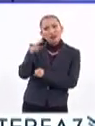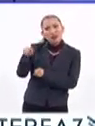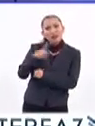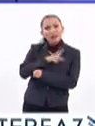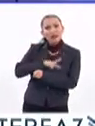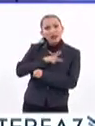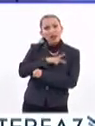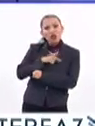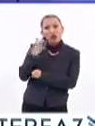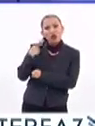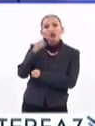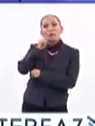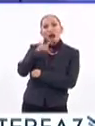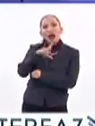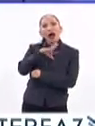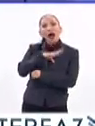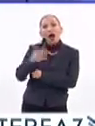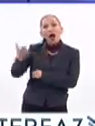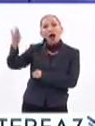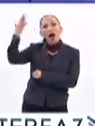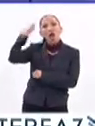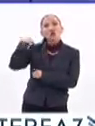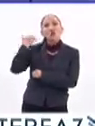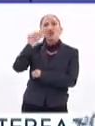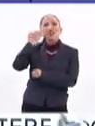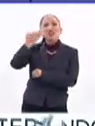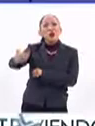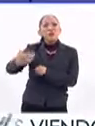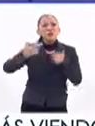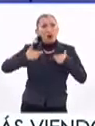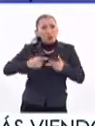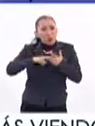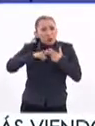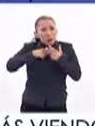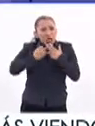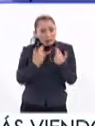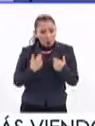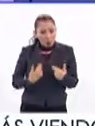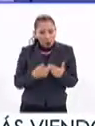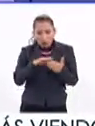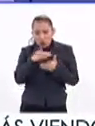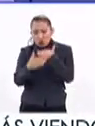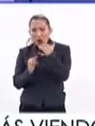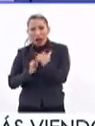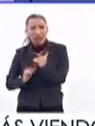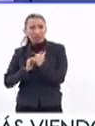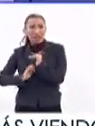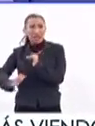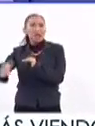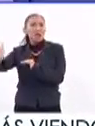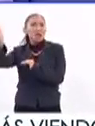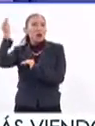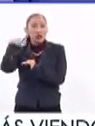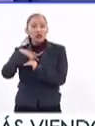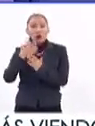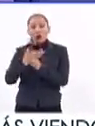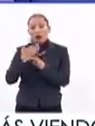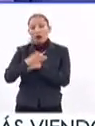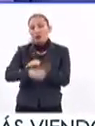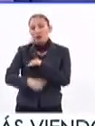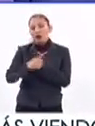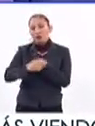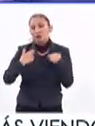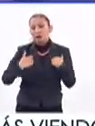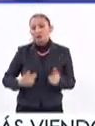que este virus viene incluso desde las primeras épocas de los seres humanos. Entonces, es un virus muy antiguo y que ahorita está causando grandes